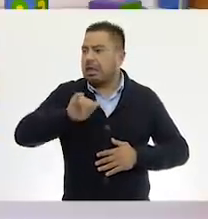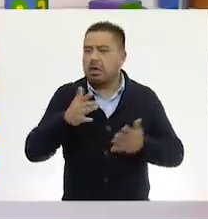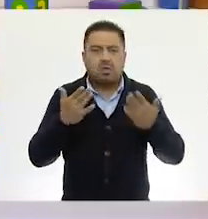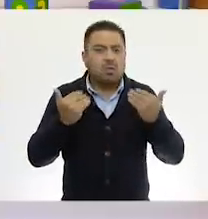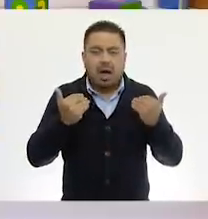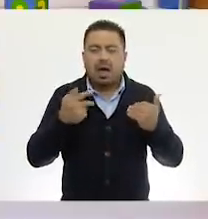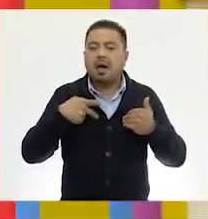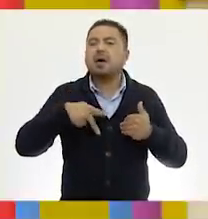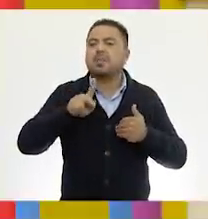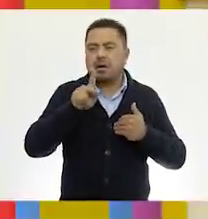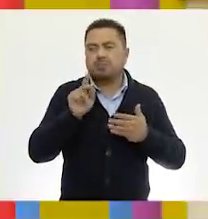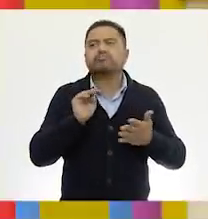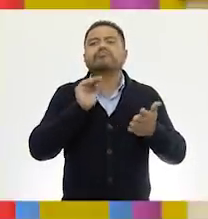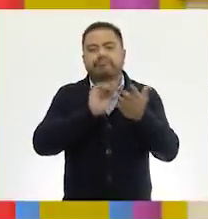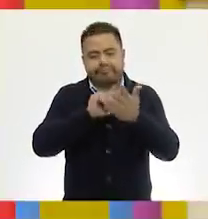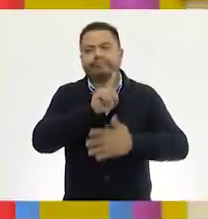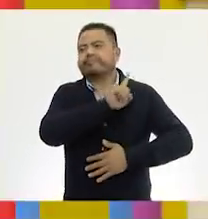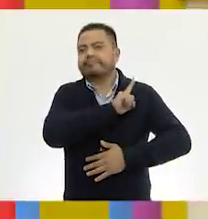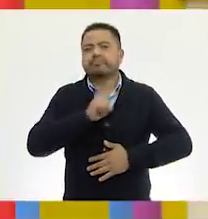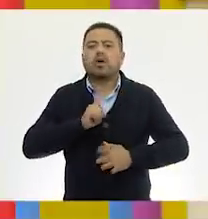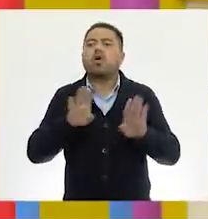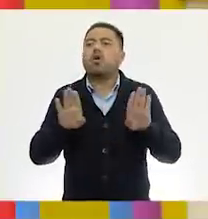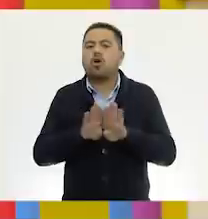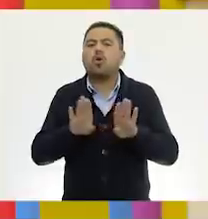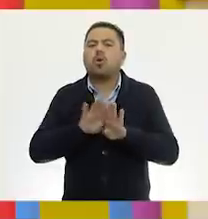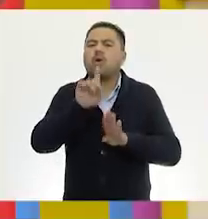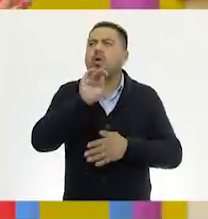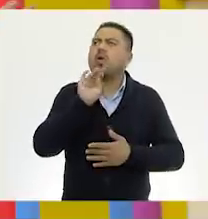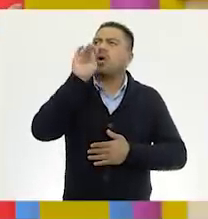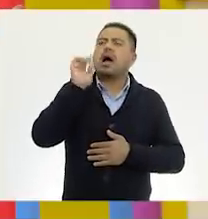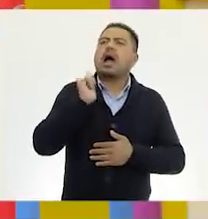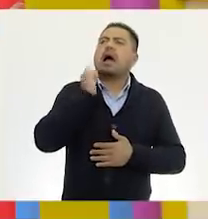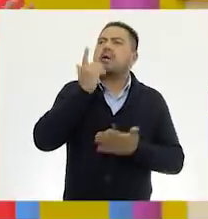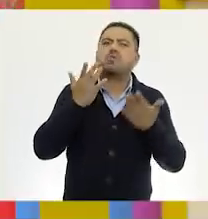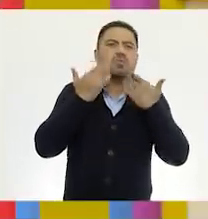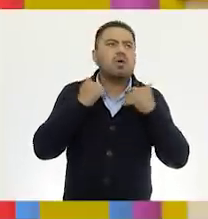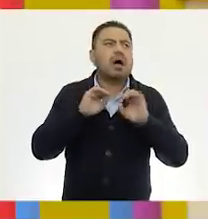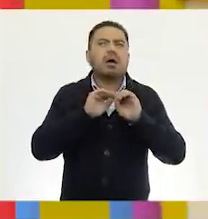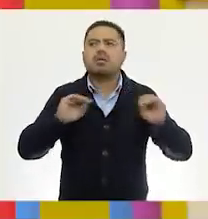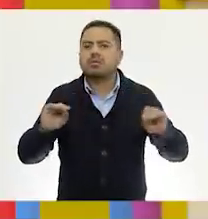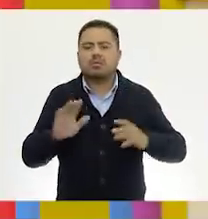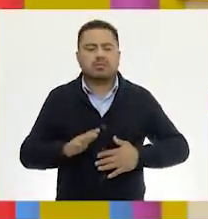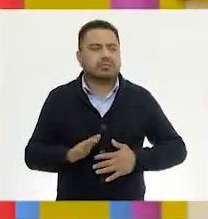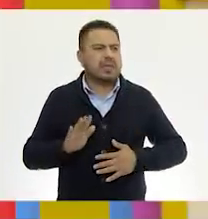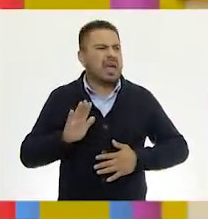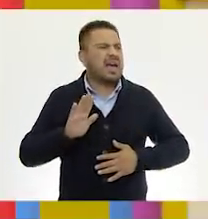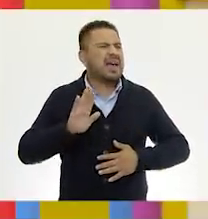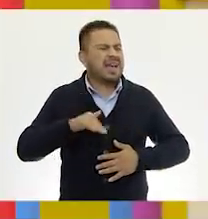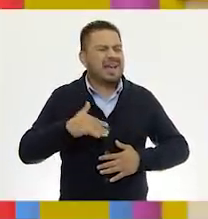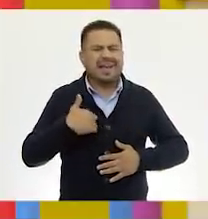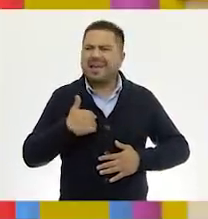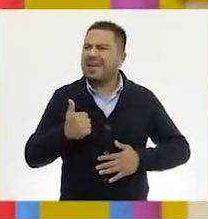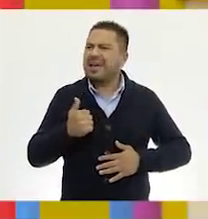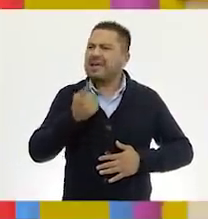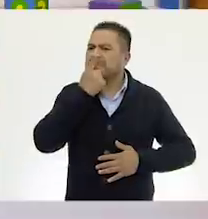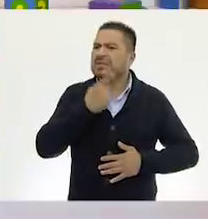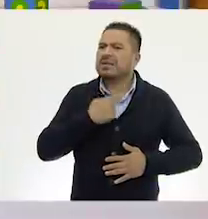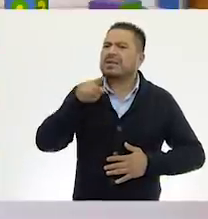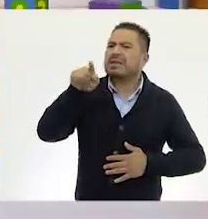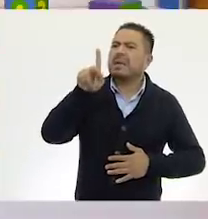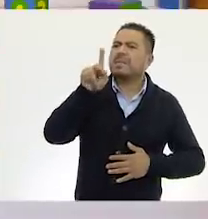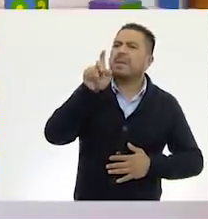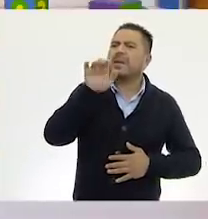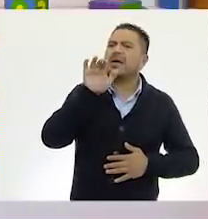centenas, pero aún así se coloca. ¿Cómo colocarías algo que no tienes? ¿Qué dices tú, Pepe?